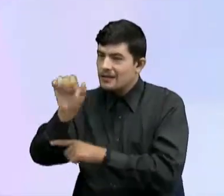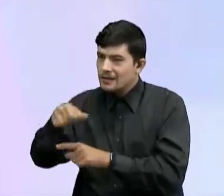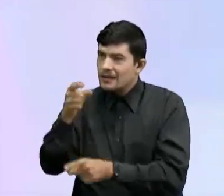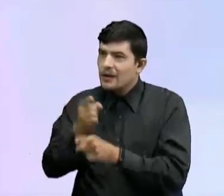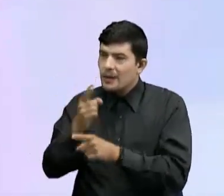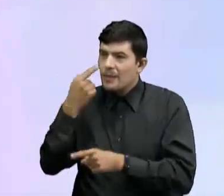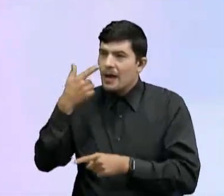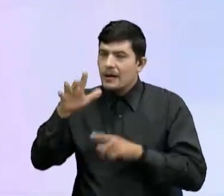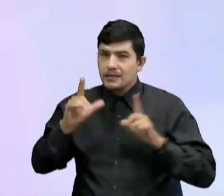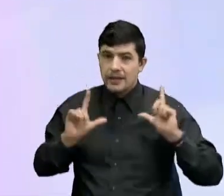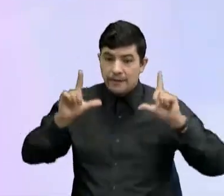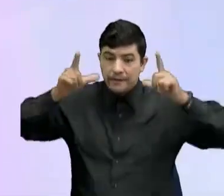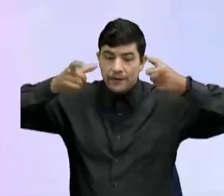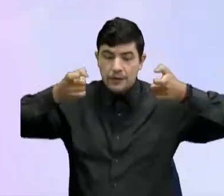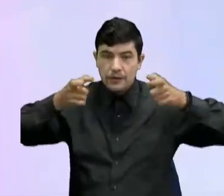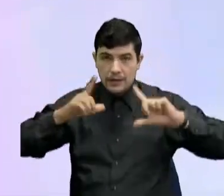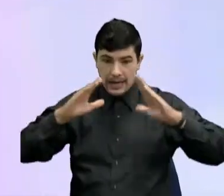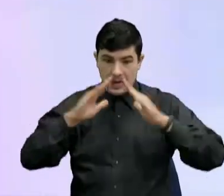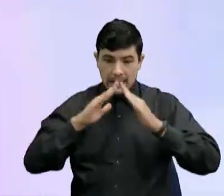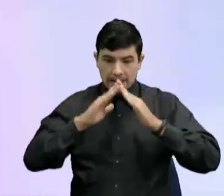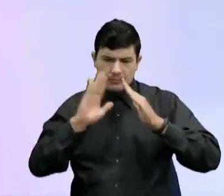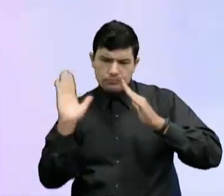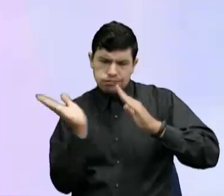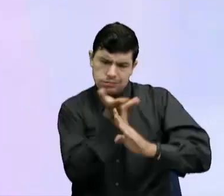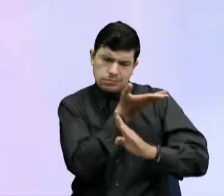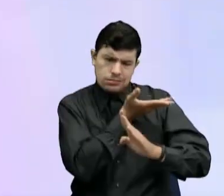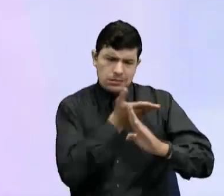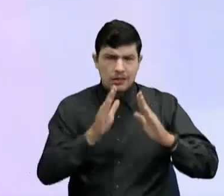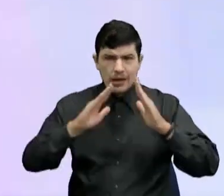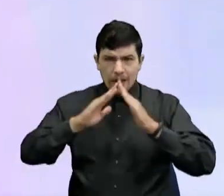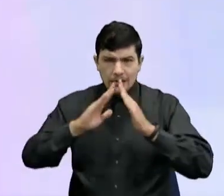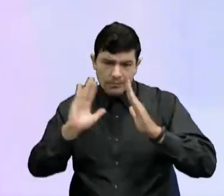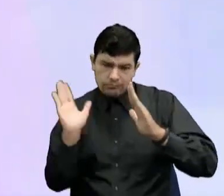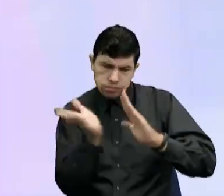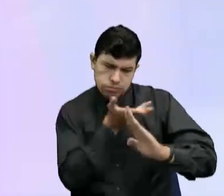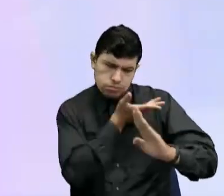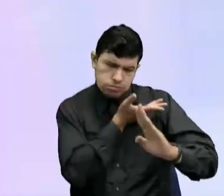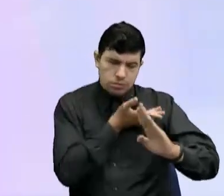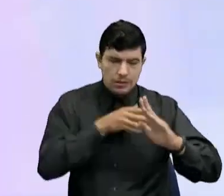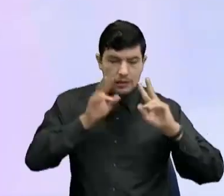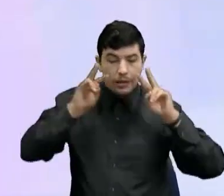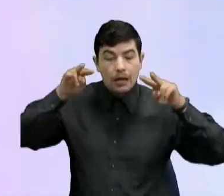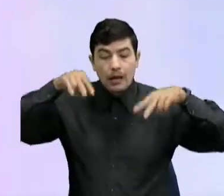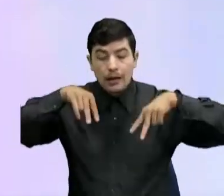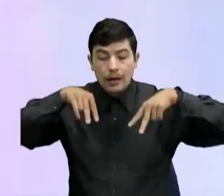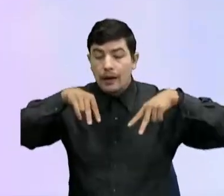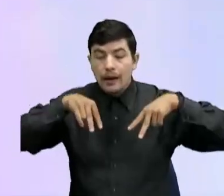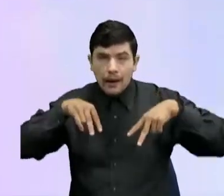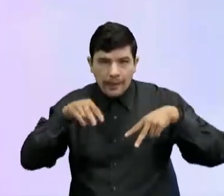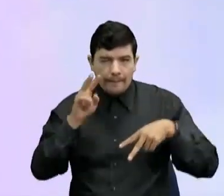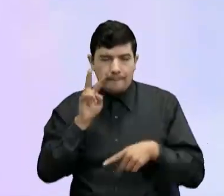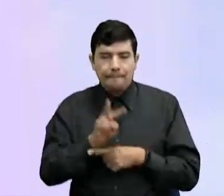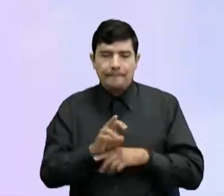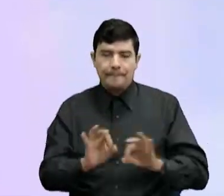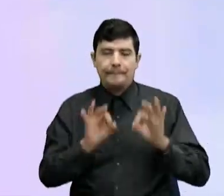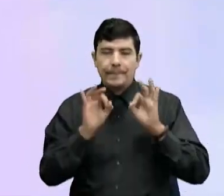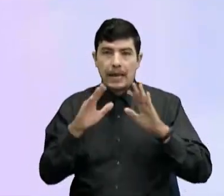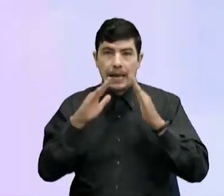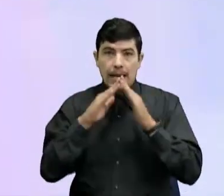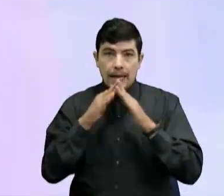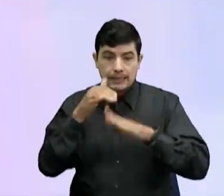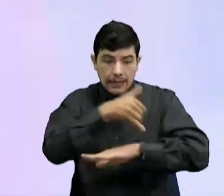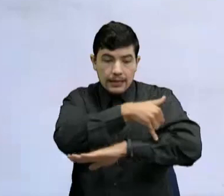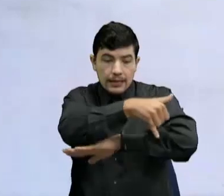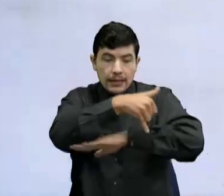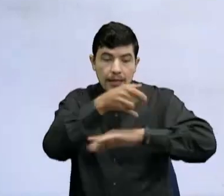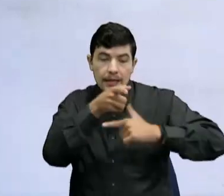tomáramos Una fotito A la casa desde arriba ¿Cierto? Le quitamos el techo Le quitamos la estructura Y vemos la casa Cómo está dividida